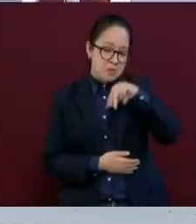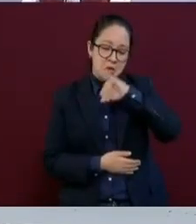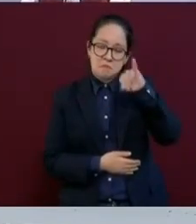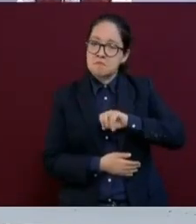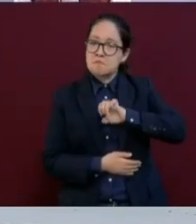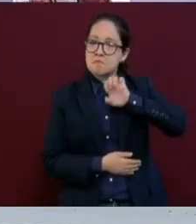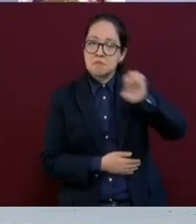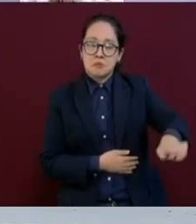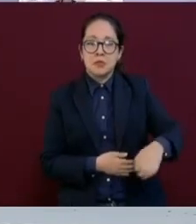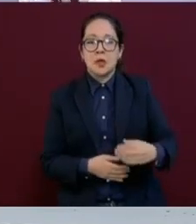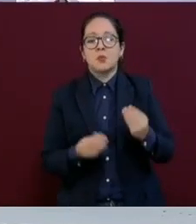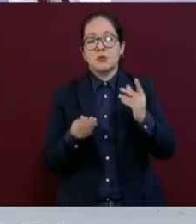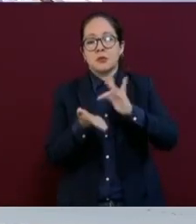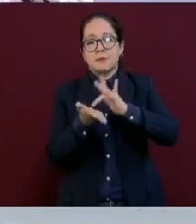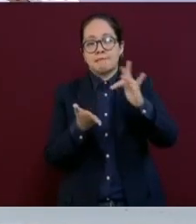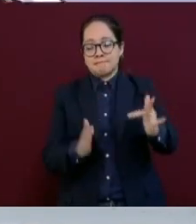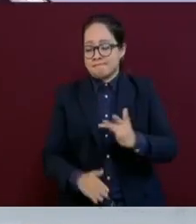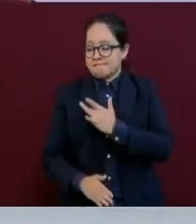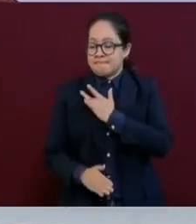todo corazón.